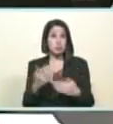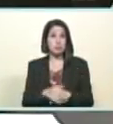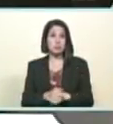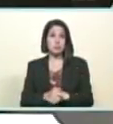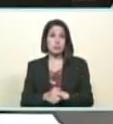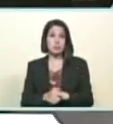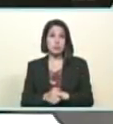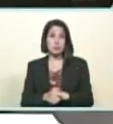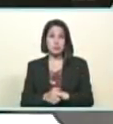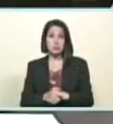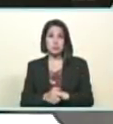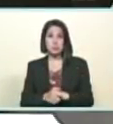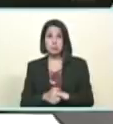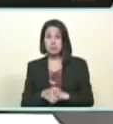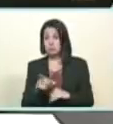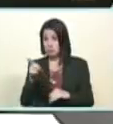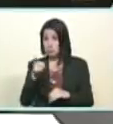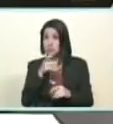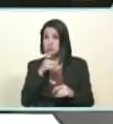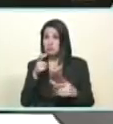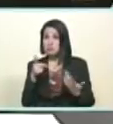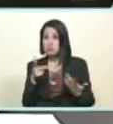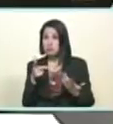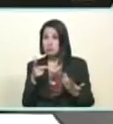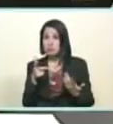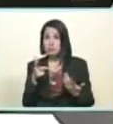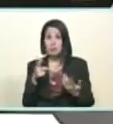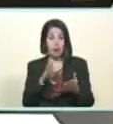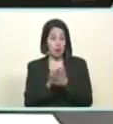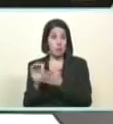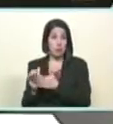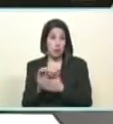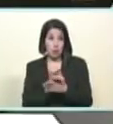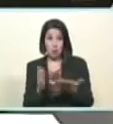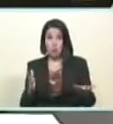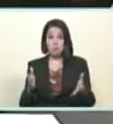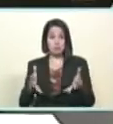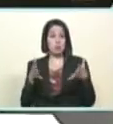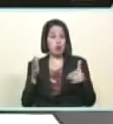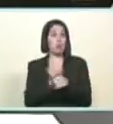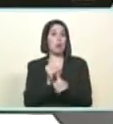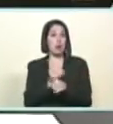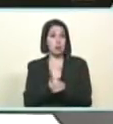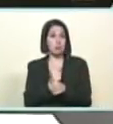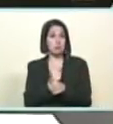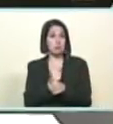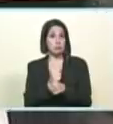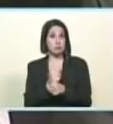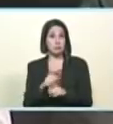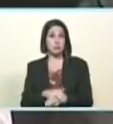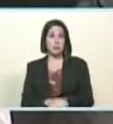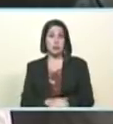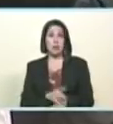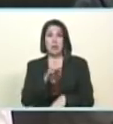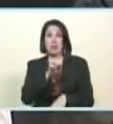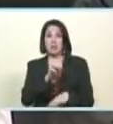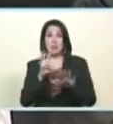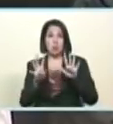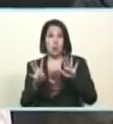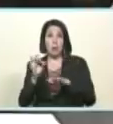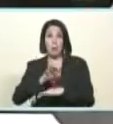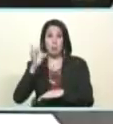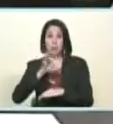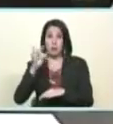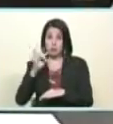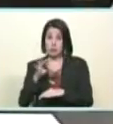¿ah? Erika compañera vamos a lograrlo 19%